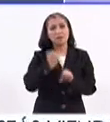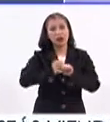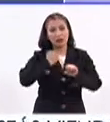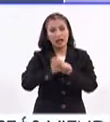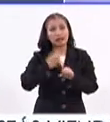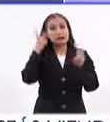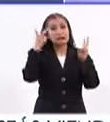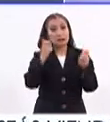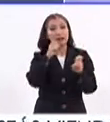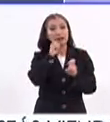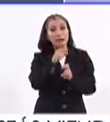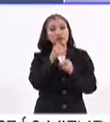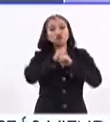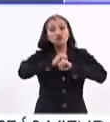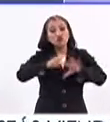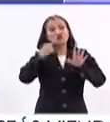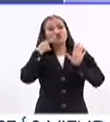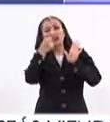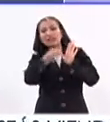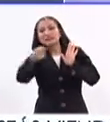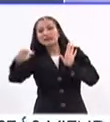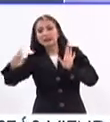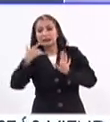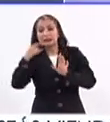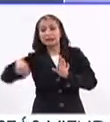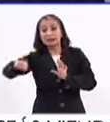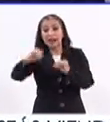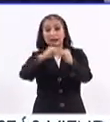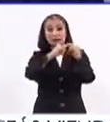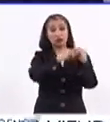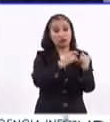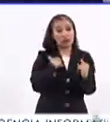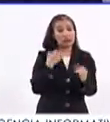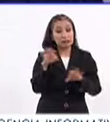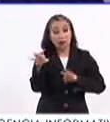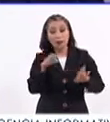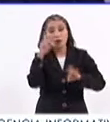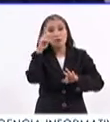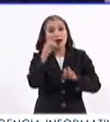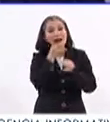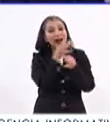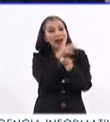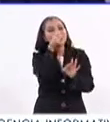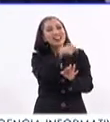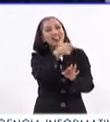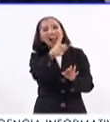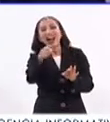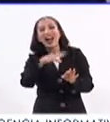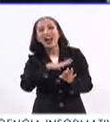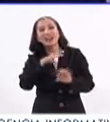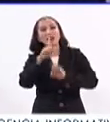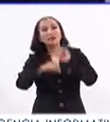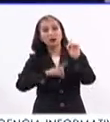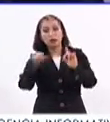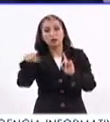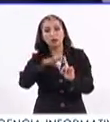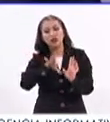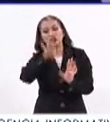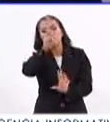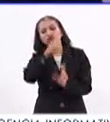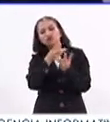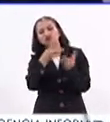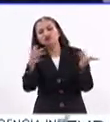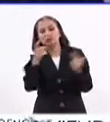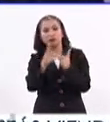practicarlas. Es un tema también de difusión y esfuerzo de las autoridades y las instituciones para que se den a conocer hacia la población y la sociedad pueda elegir entre